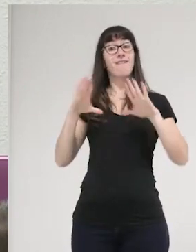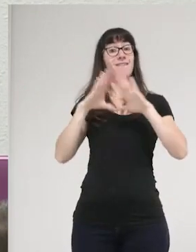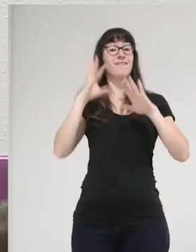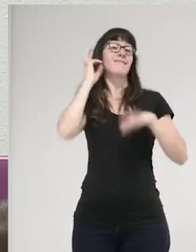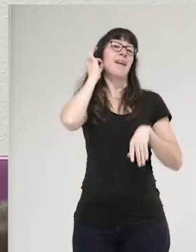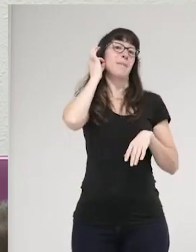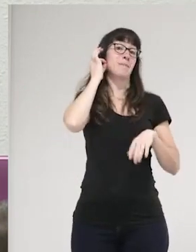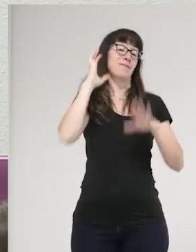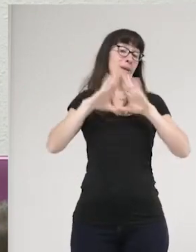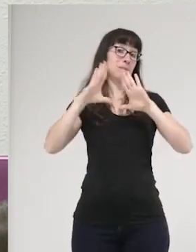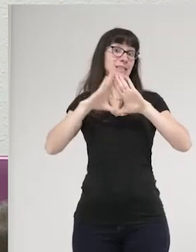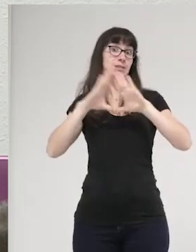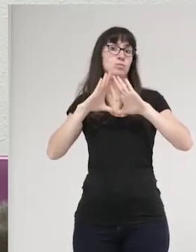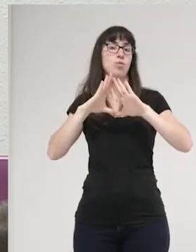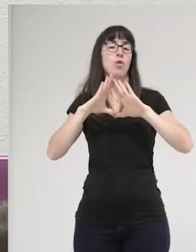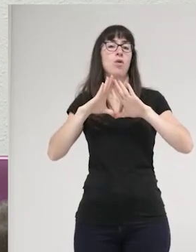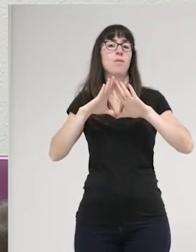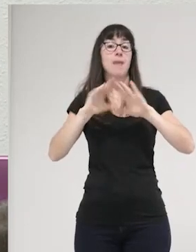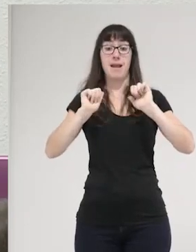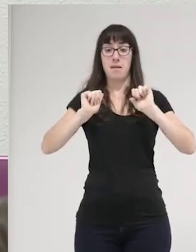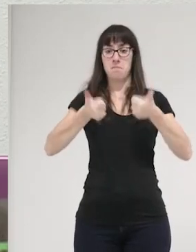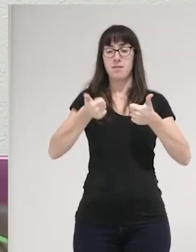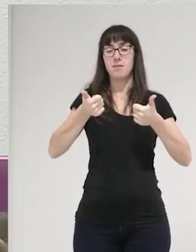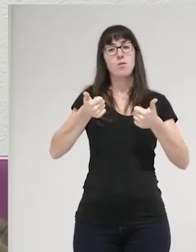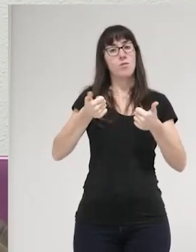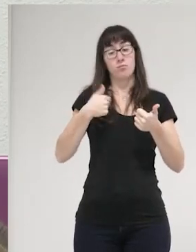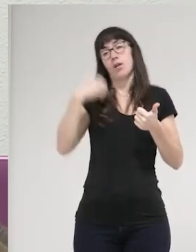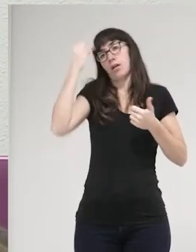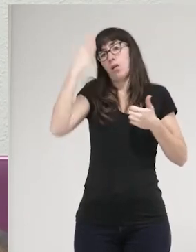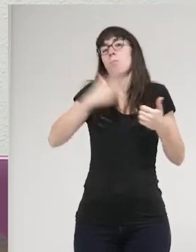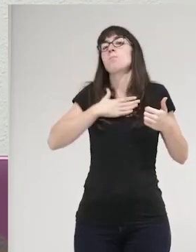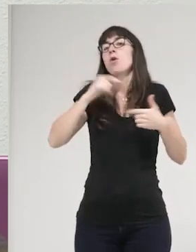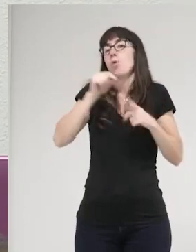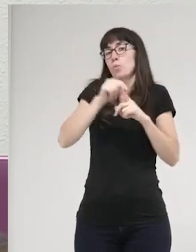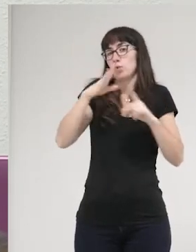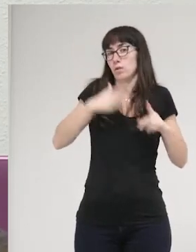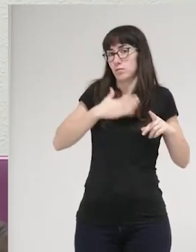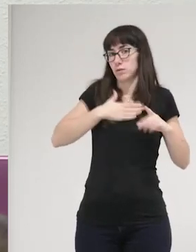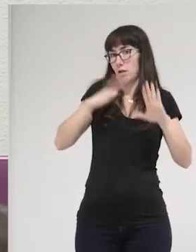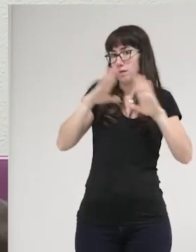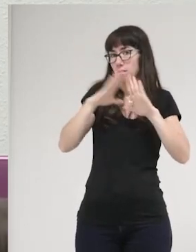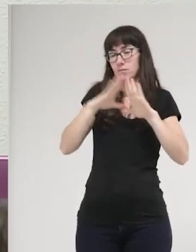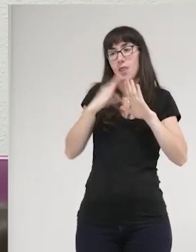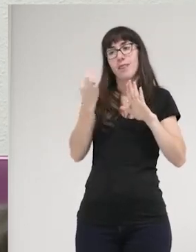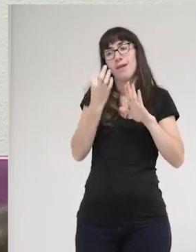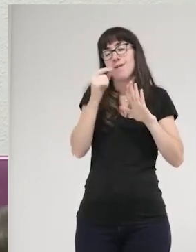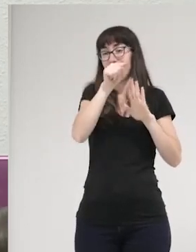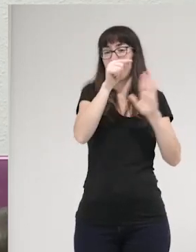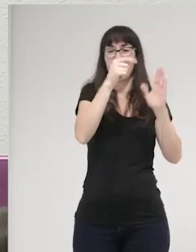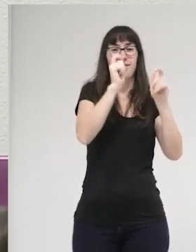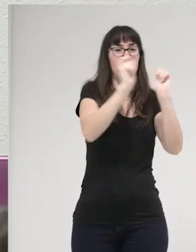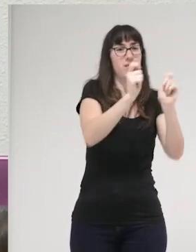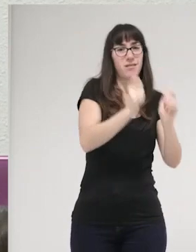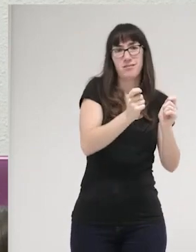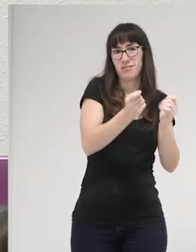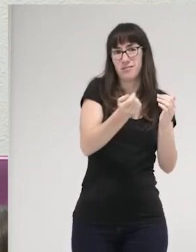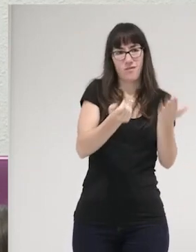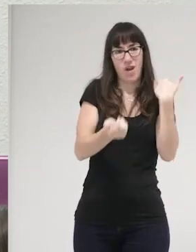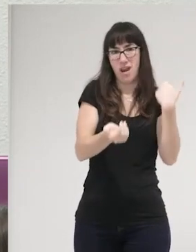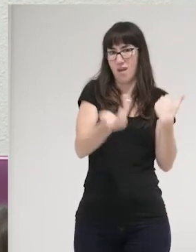debería a mi entender al menos el feminismo que yo defiendo debería de alguna forma luchar para